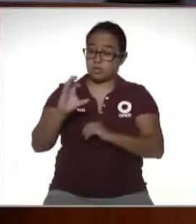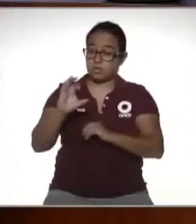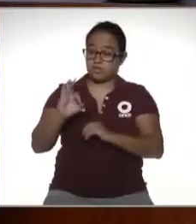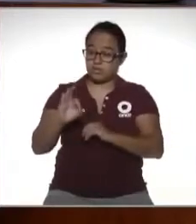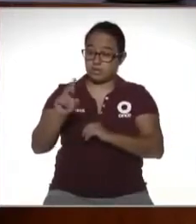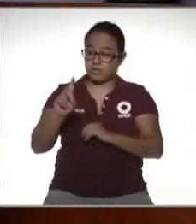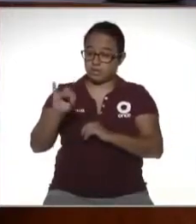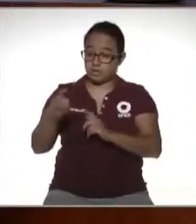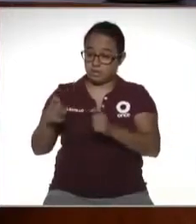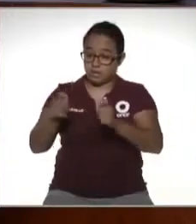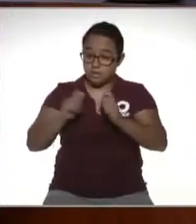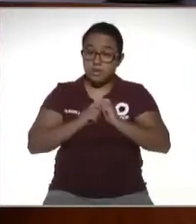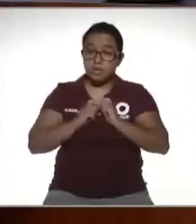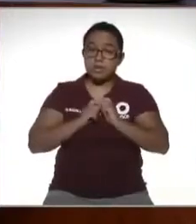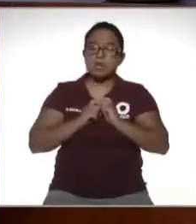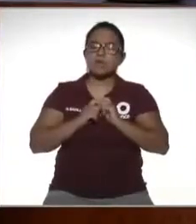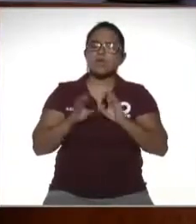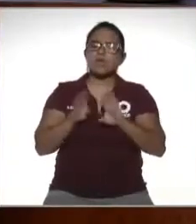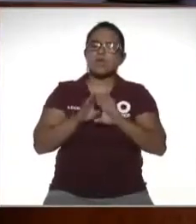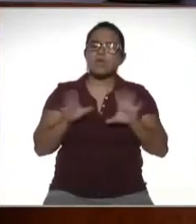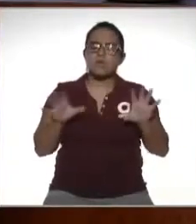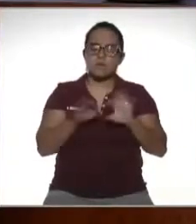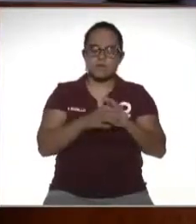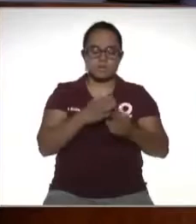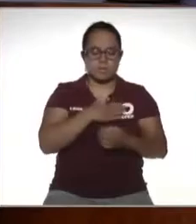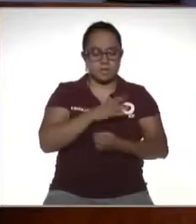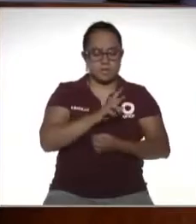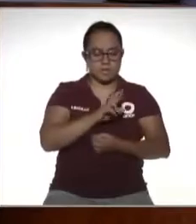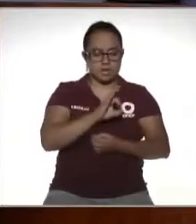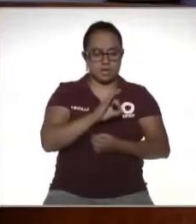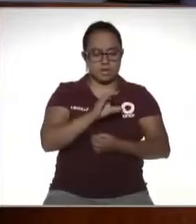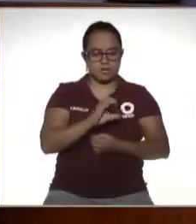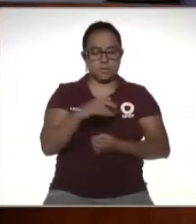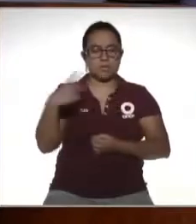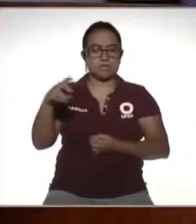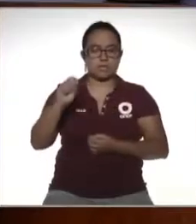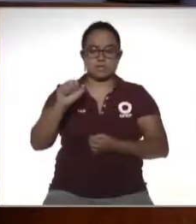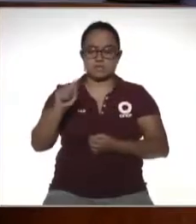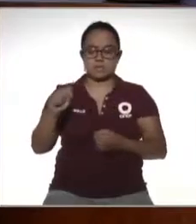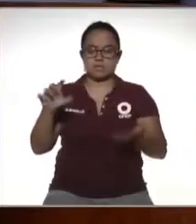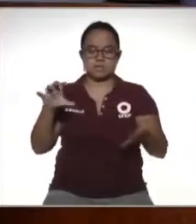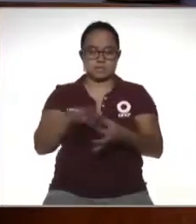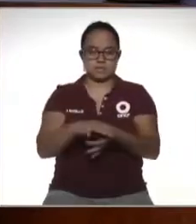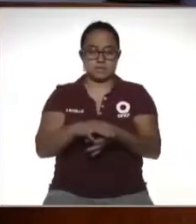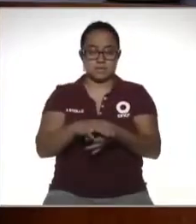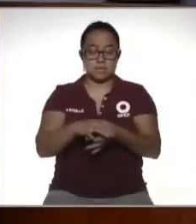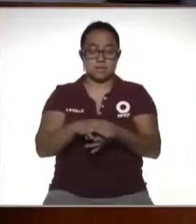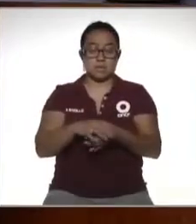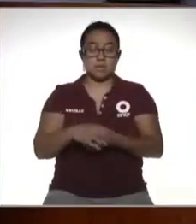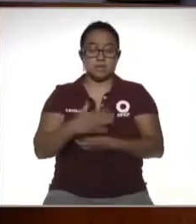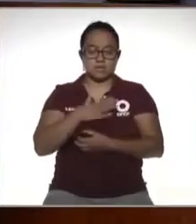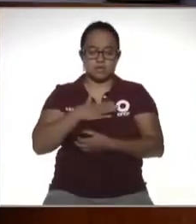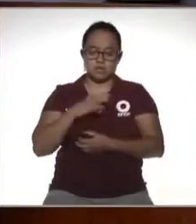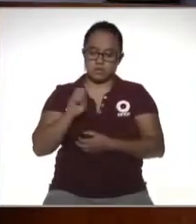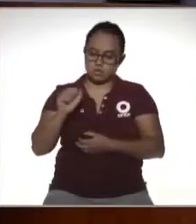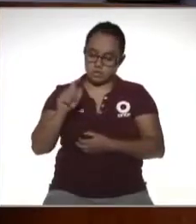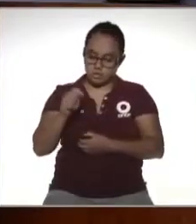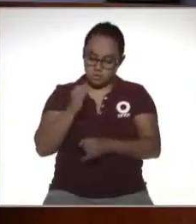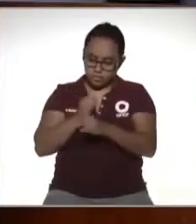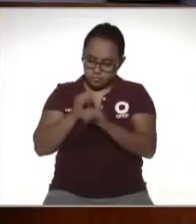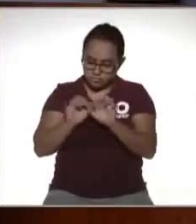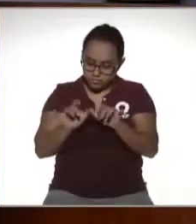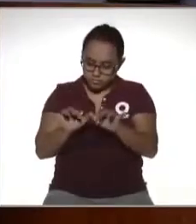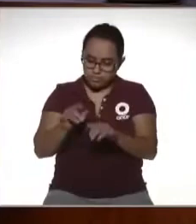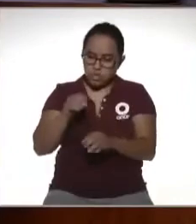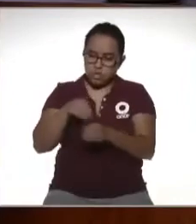ese CFDI se va a relacionar con mi RFC que está en el portal del SAT entonces cuando yo entro a mi portal del SAT pongo